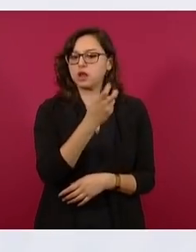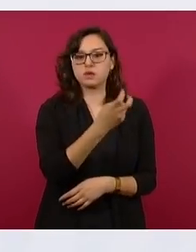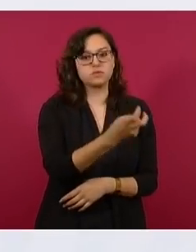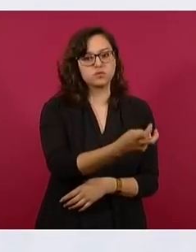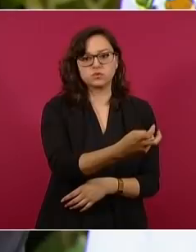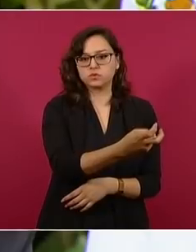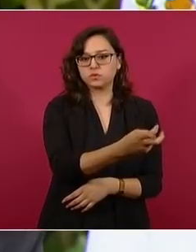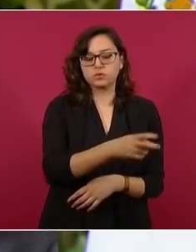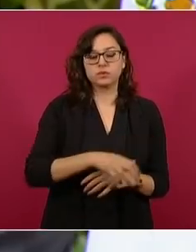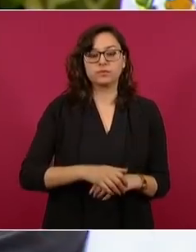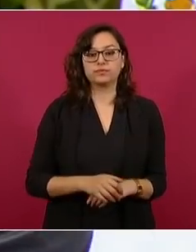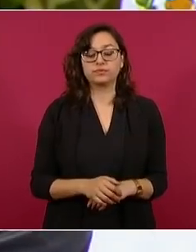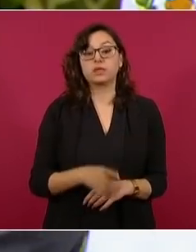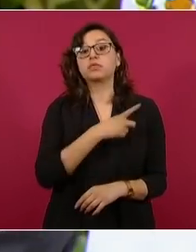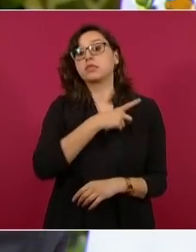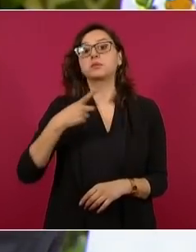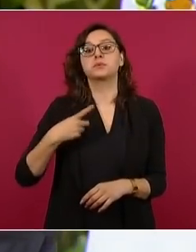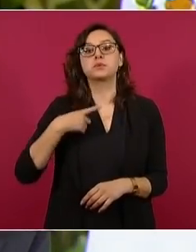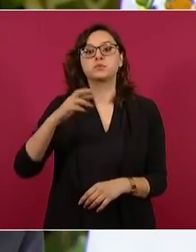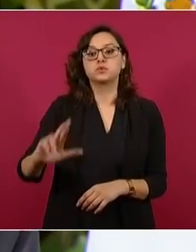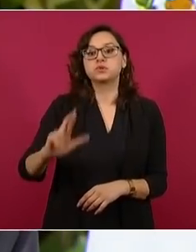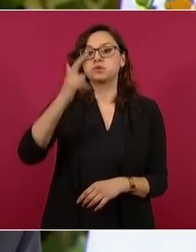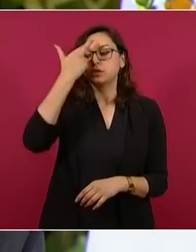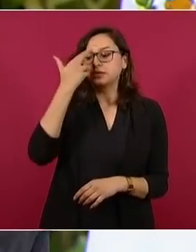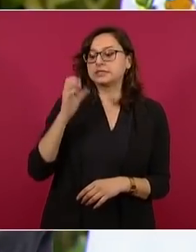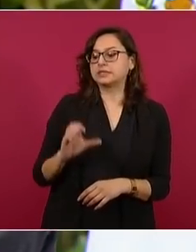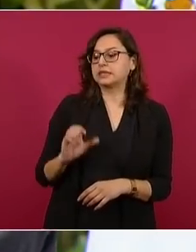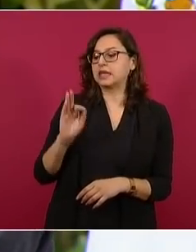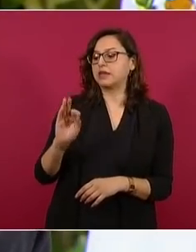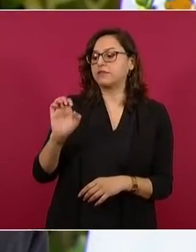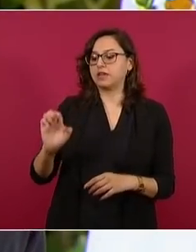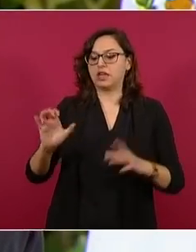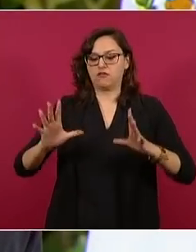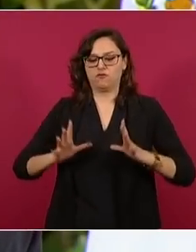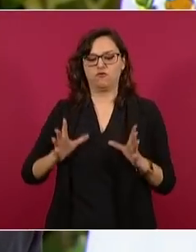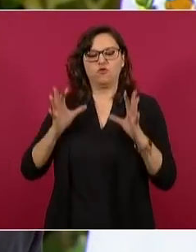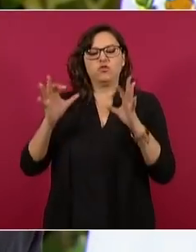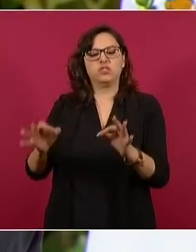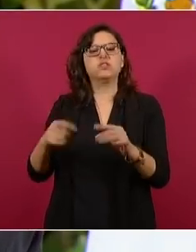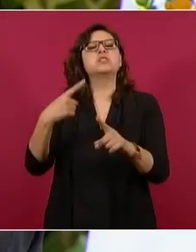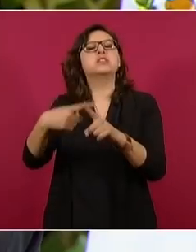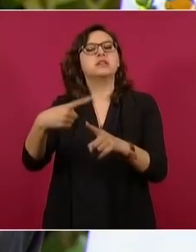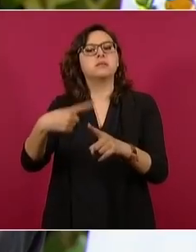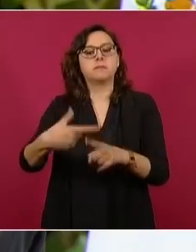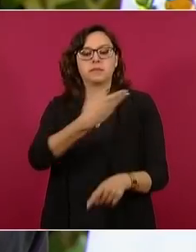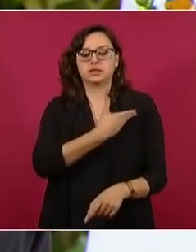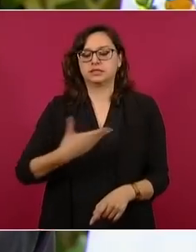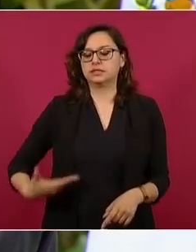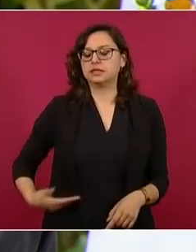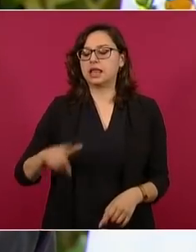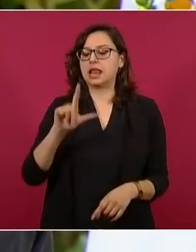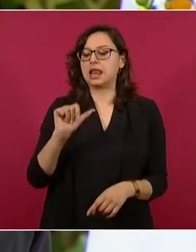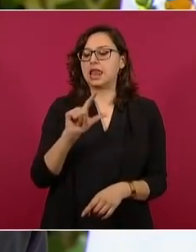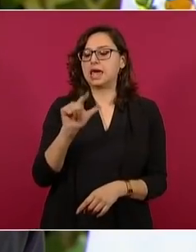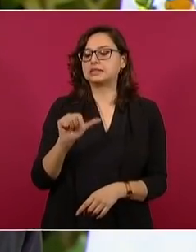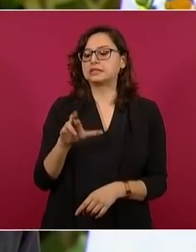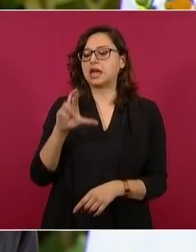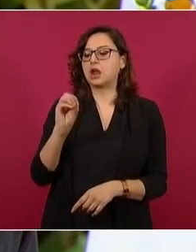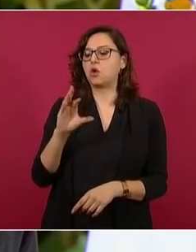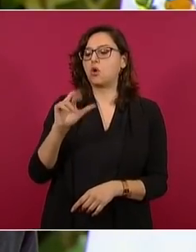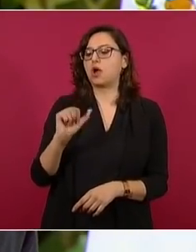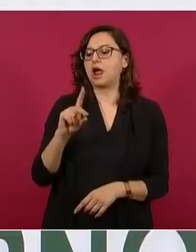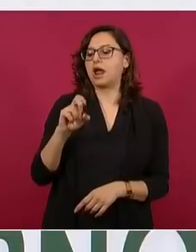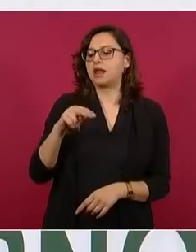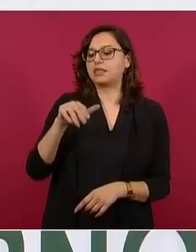de Electricidad fue fundada por el presidente Lázaro Cárdenas del Río y que el presidente Adolfo López